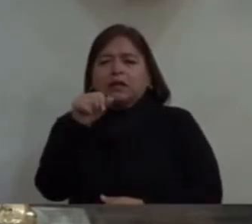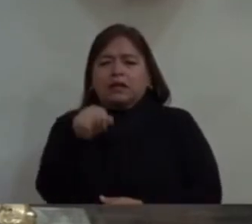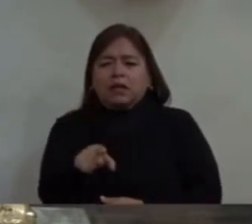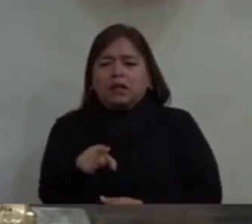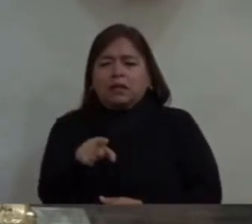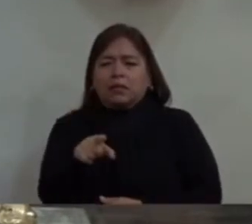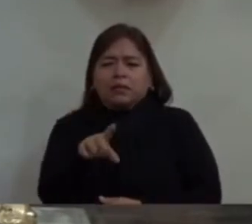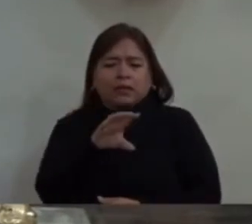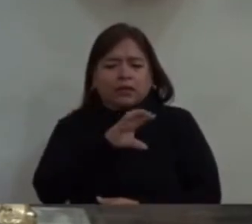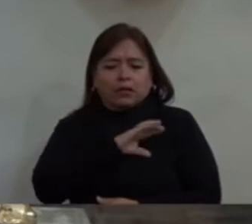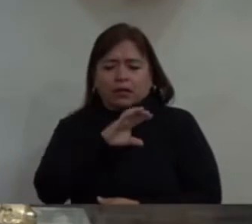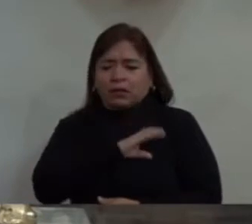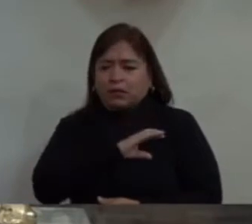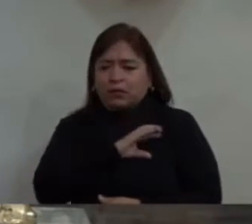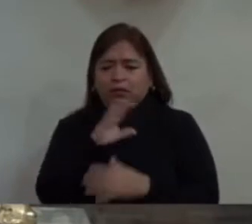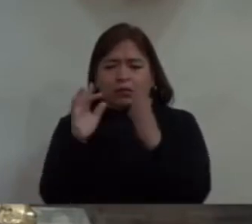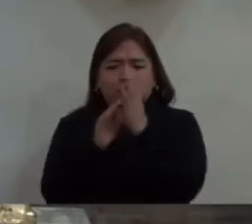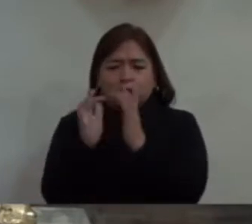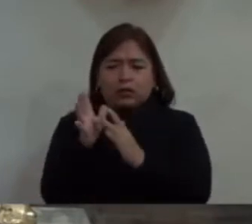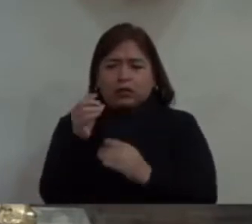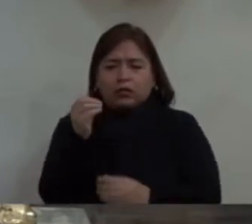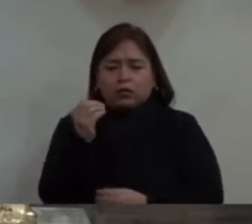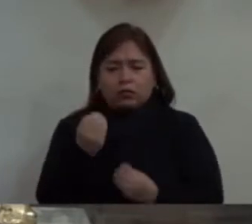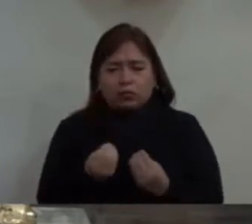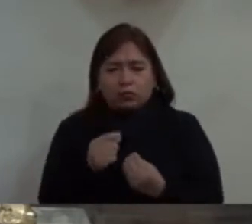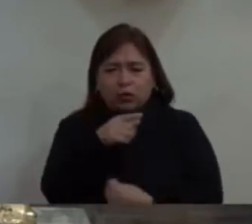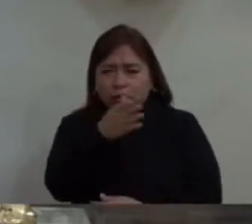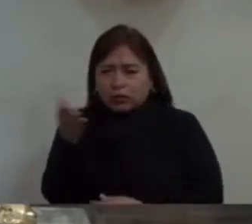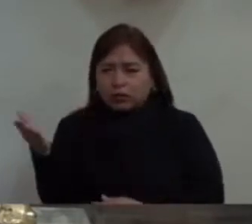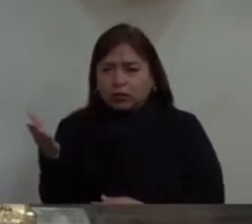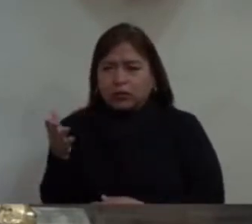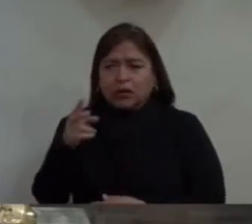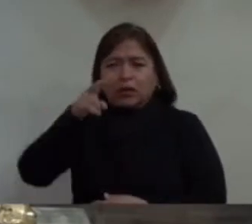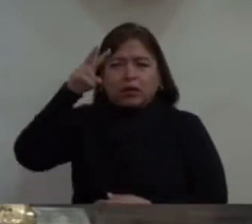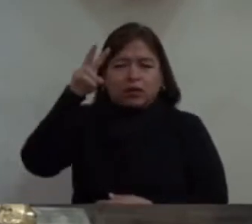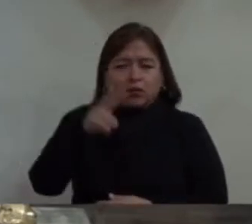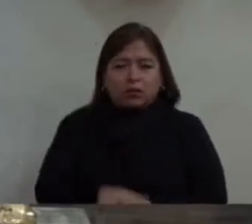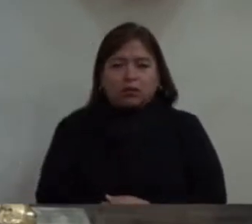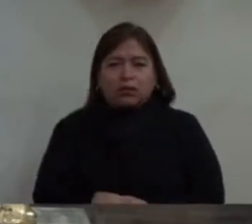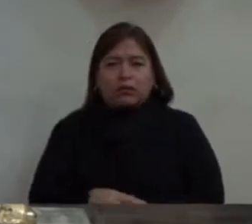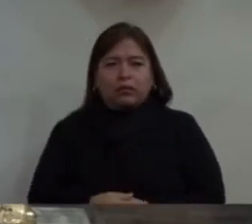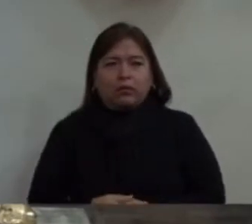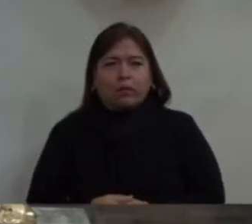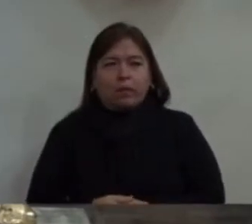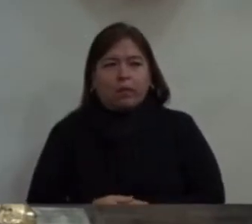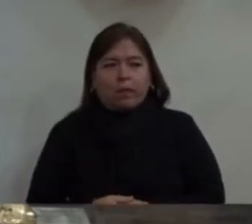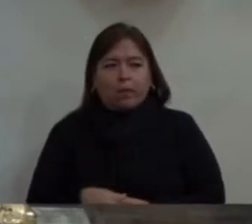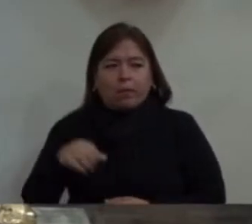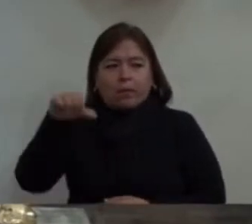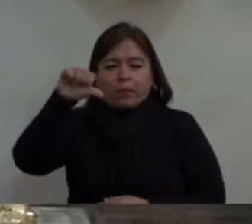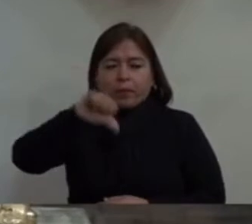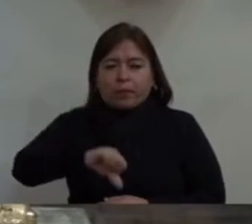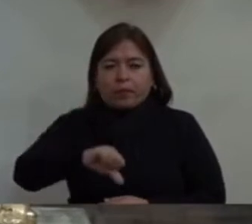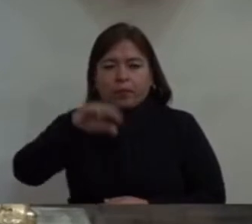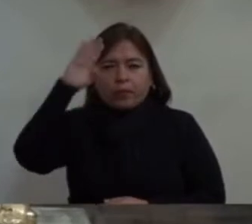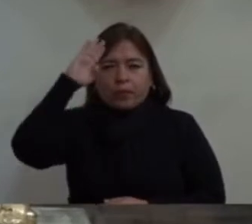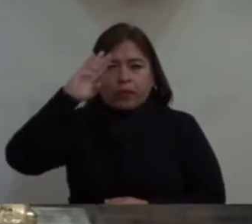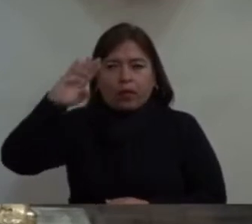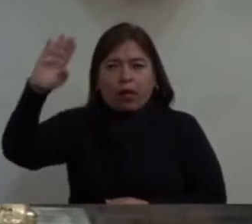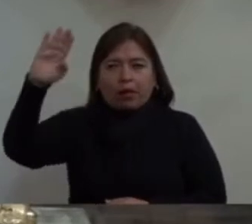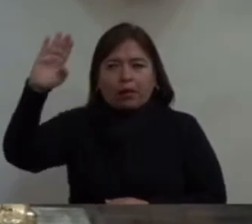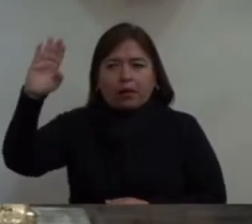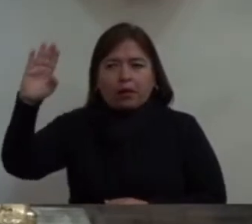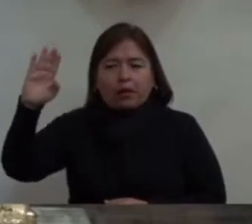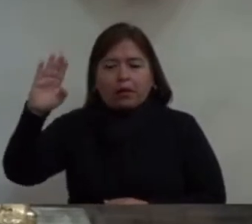de que esto es real, de que esto es verdadero, hoy el Señor les da su